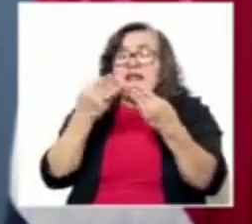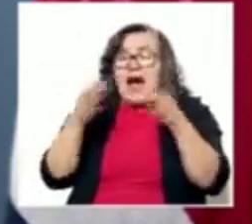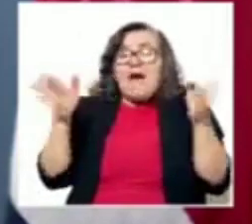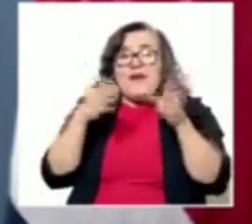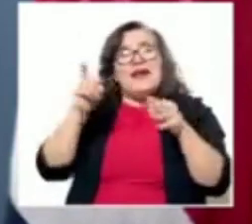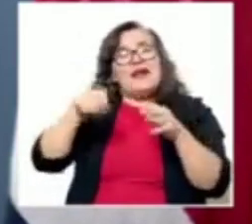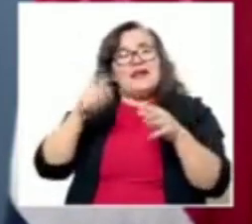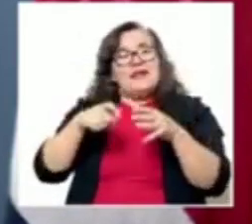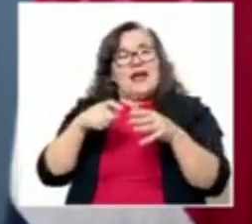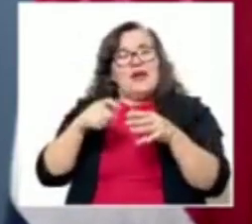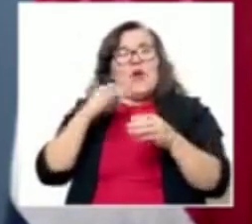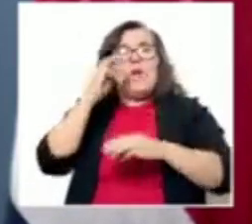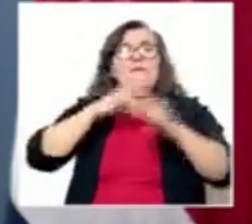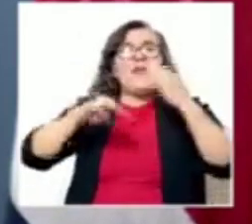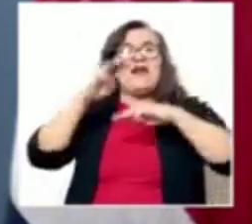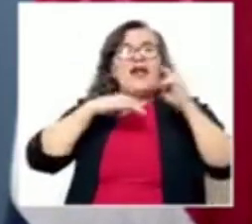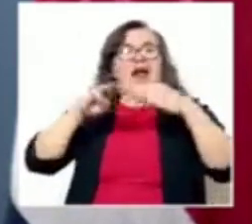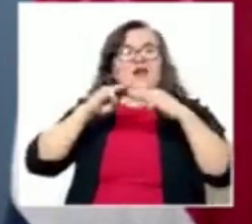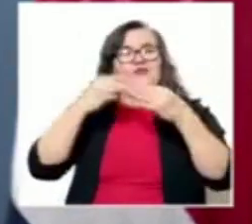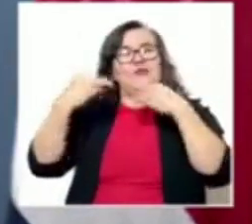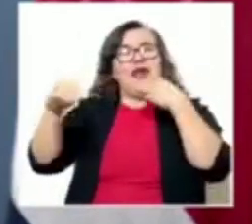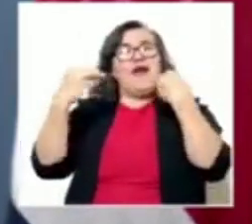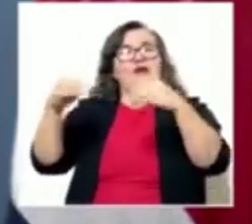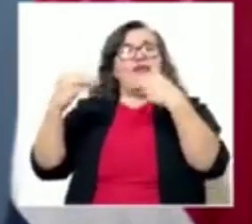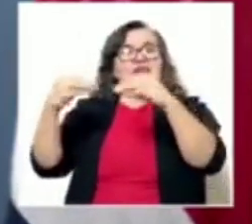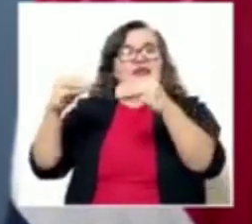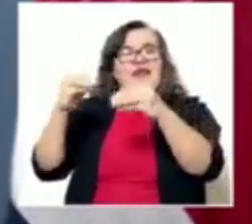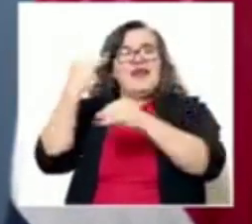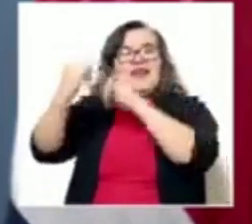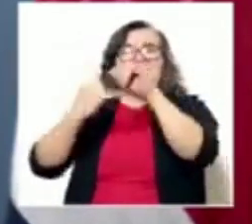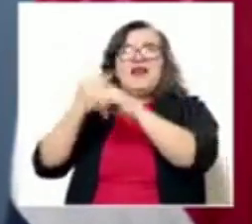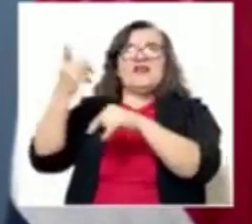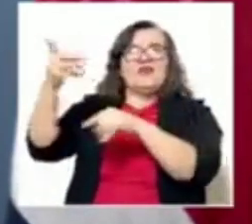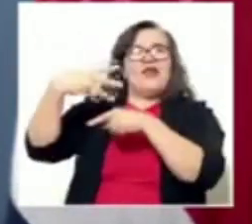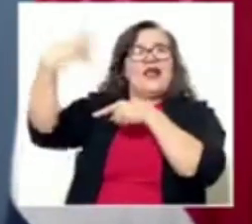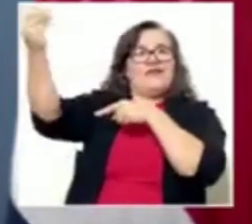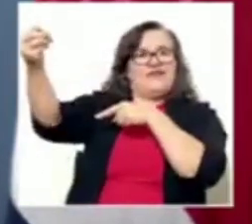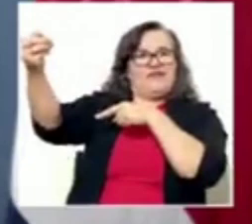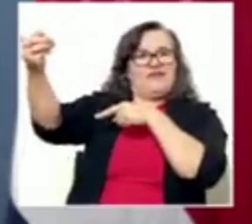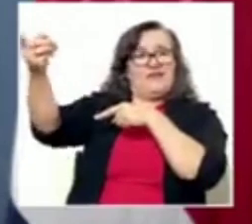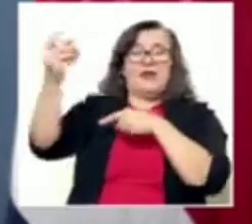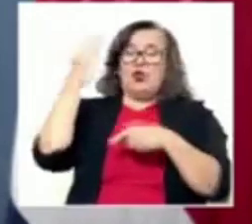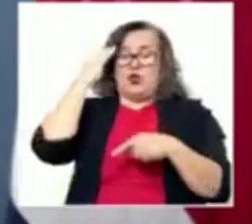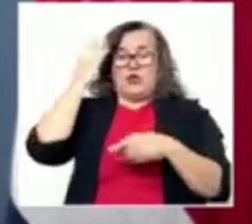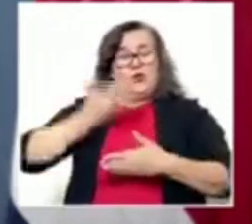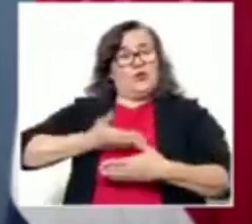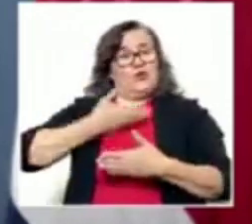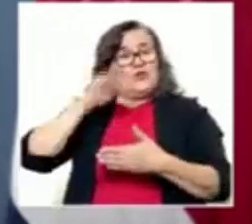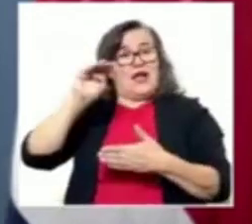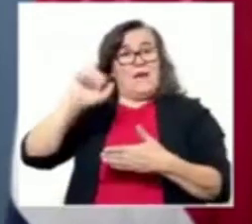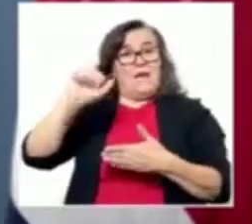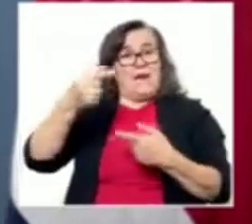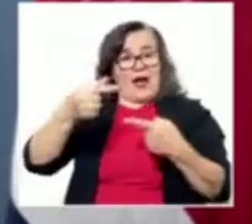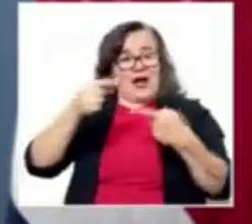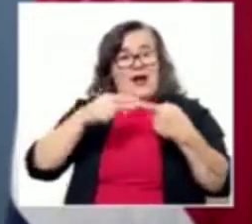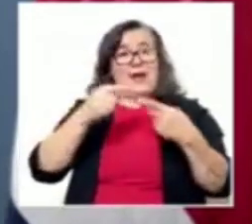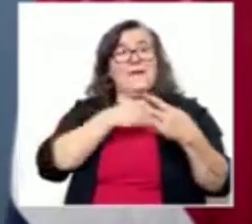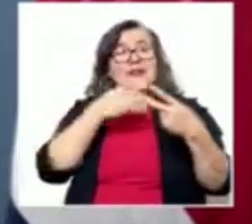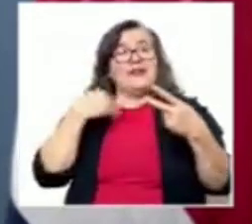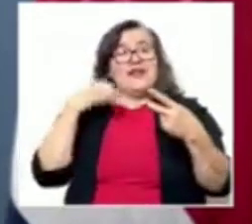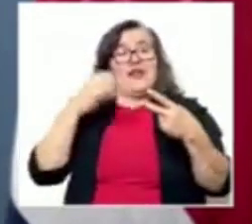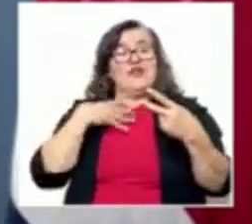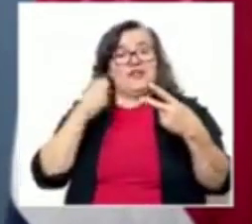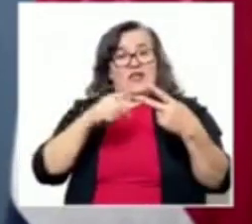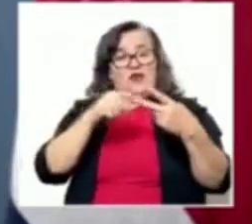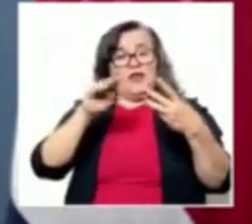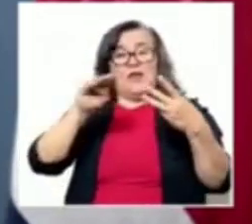para sus productos. Pero orgullosísimo, porque yo sé, orgullosísimo del MAC, del Ministerio de Salud y del MINAE,